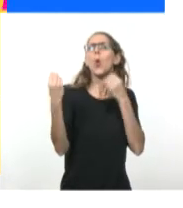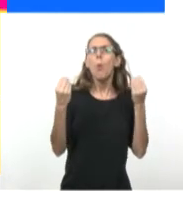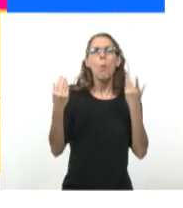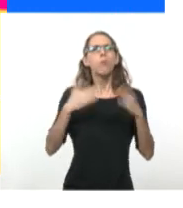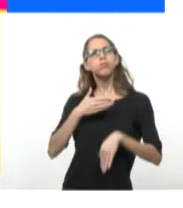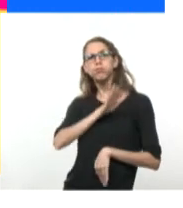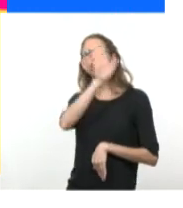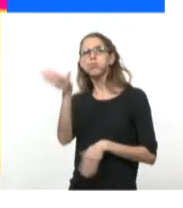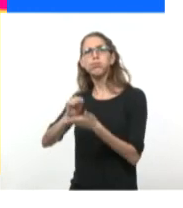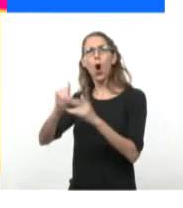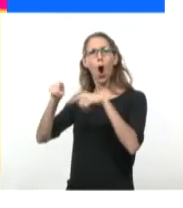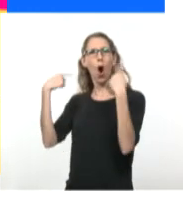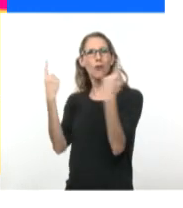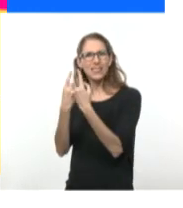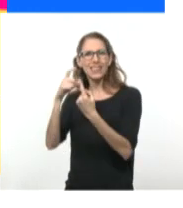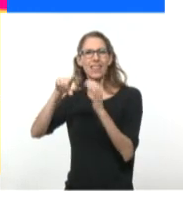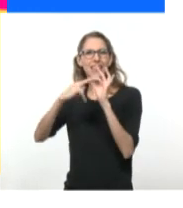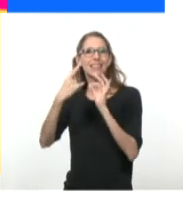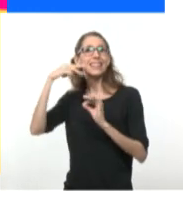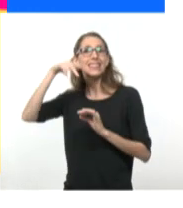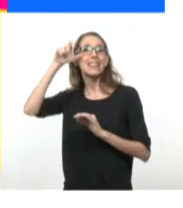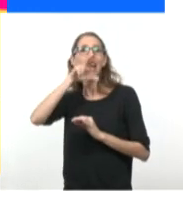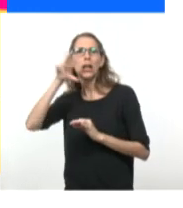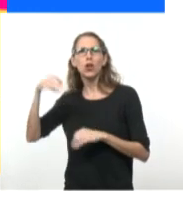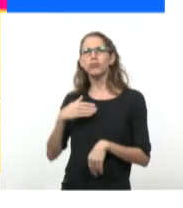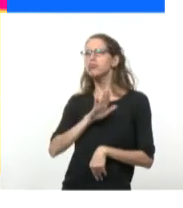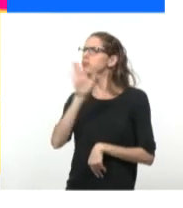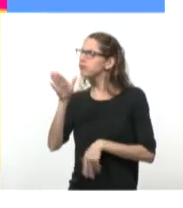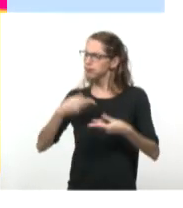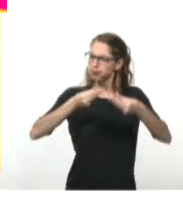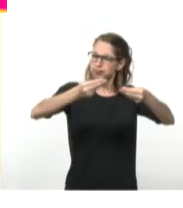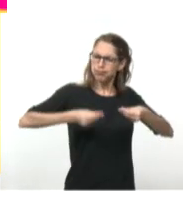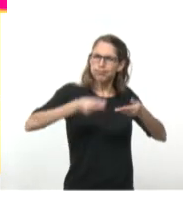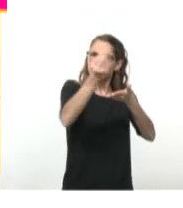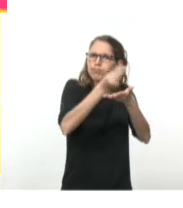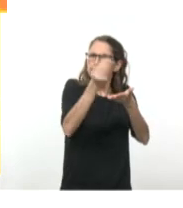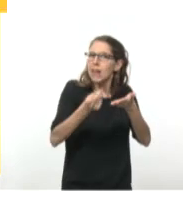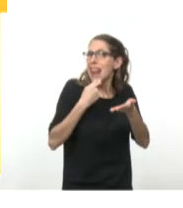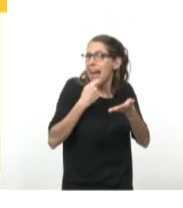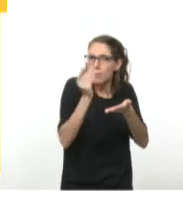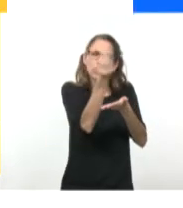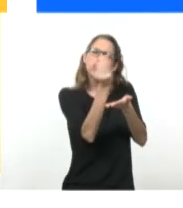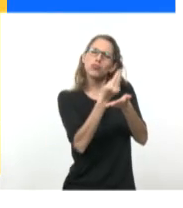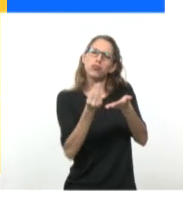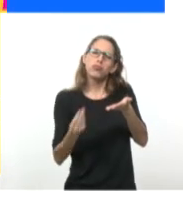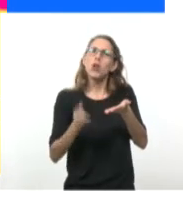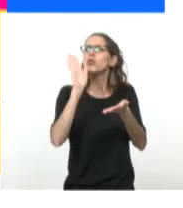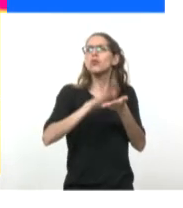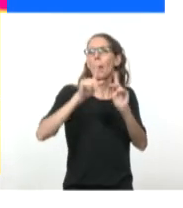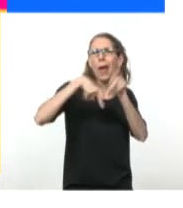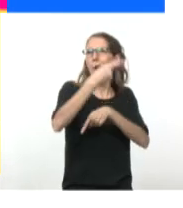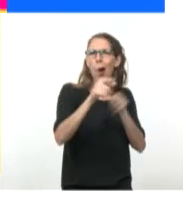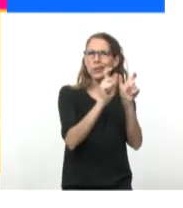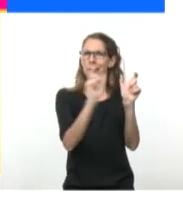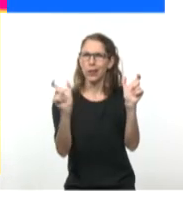Dante Quintero en Patoruzú y le llevó una versión a lápiz de su adaptación del Corsario Negro de